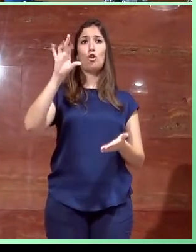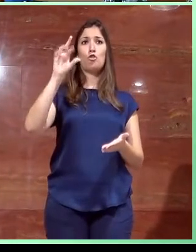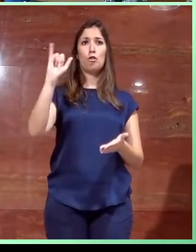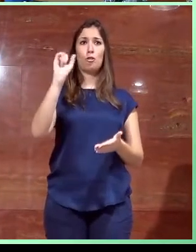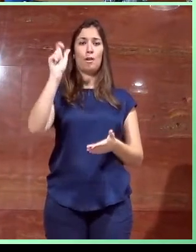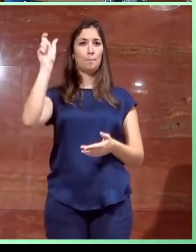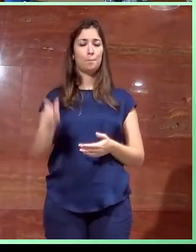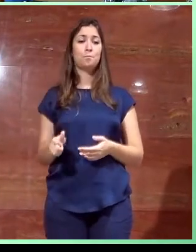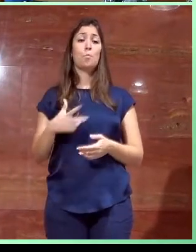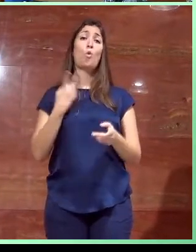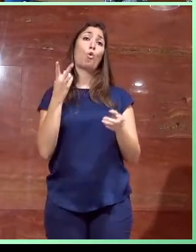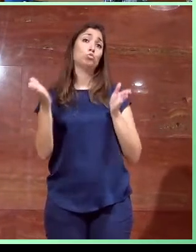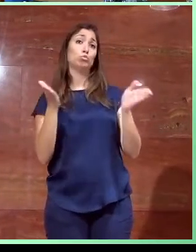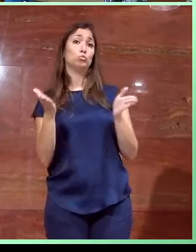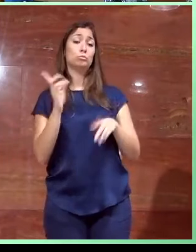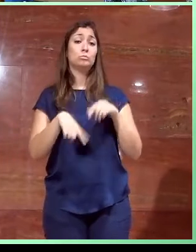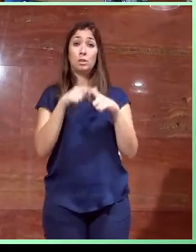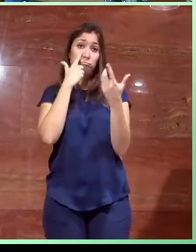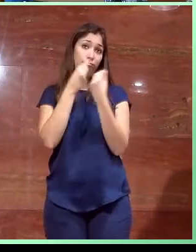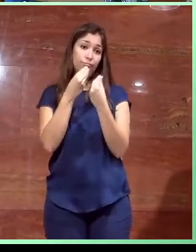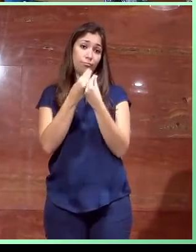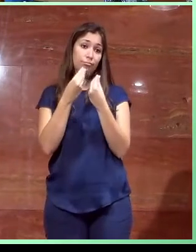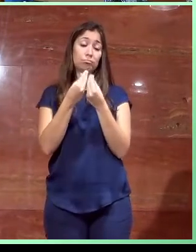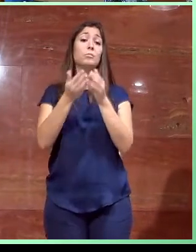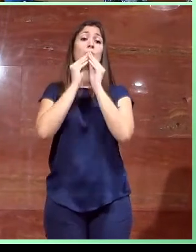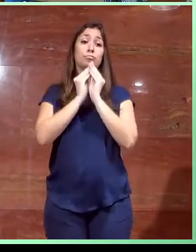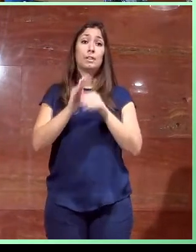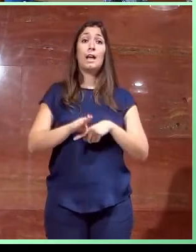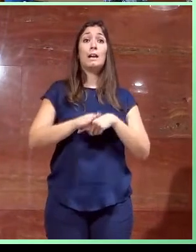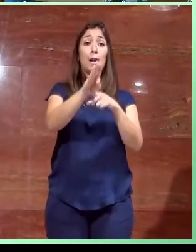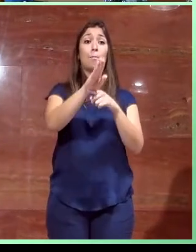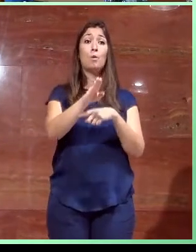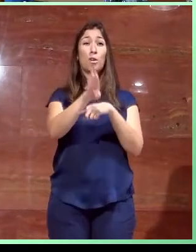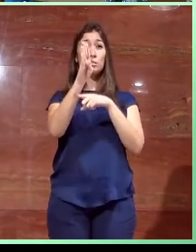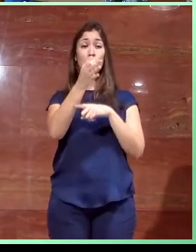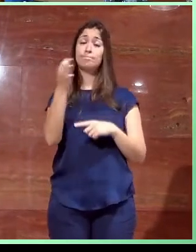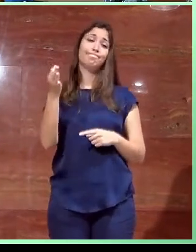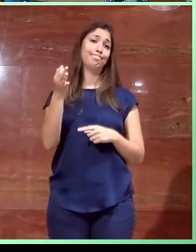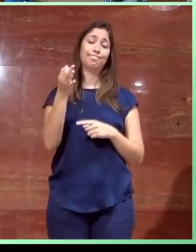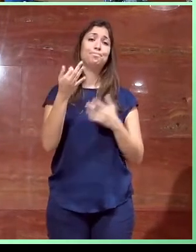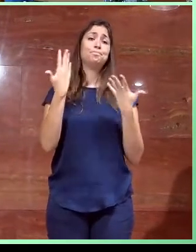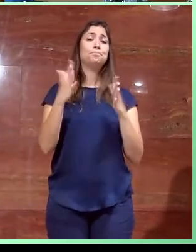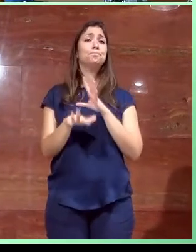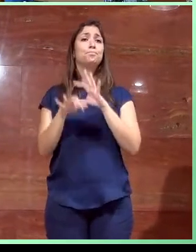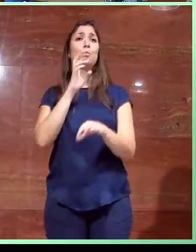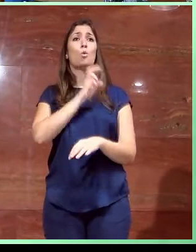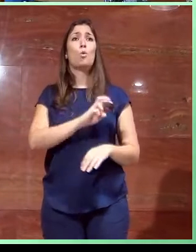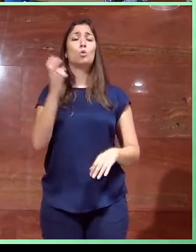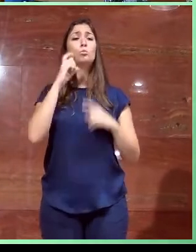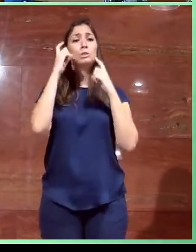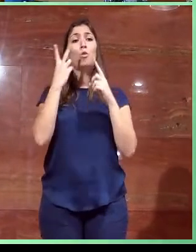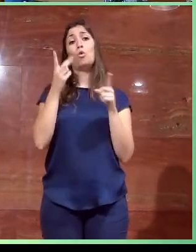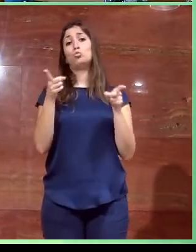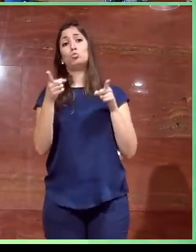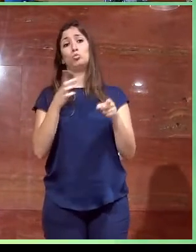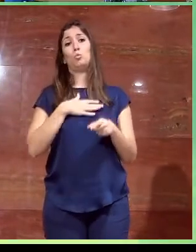bueno, pues dos opciones también, tampoco tenemos espacio suficiente para desarrollar una rampa con la pendiente adecuada, con lo cual, pues optamos también por definir dos